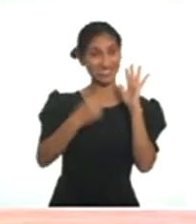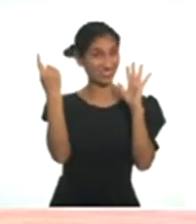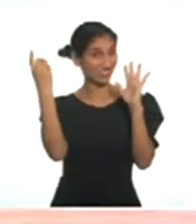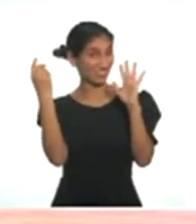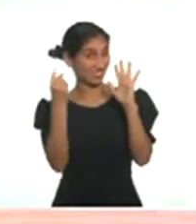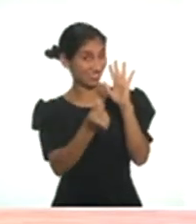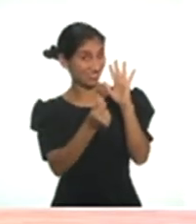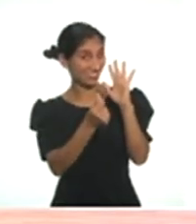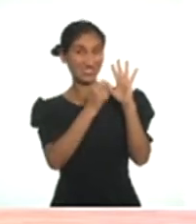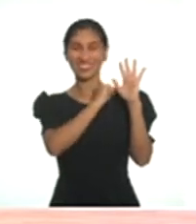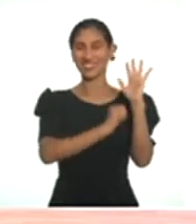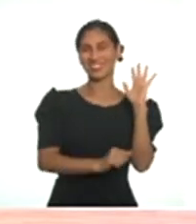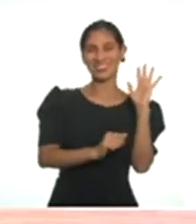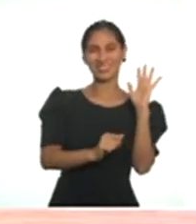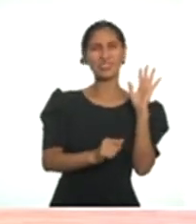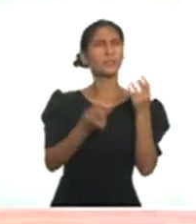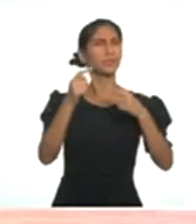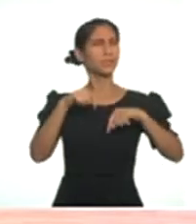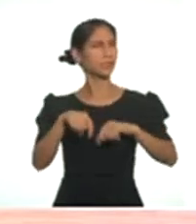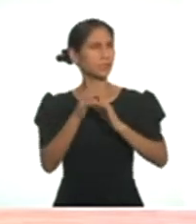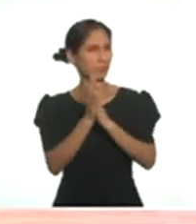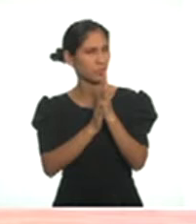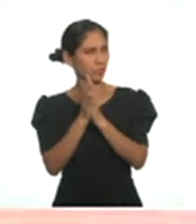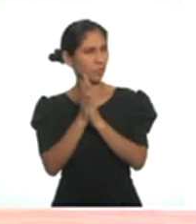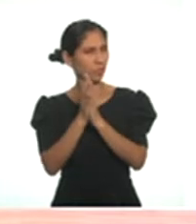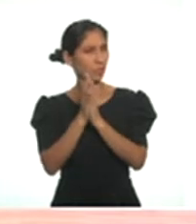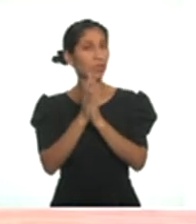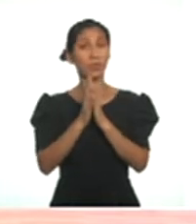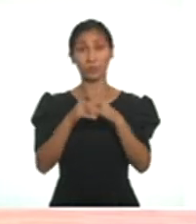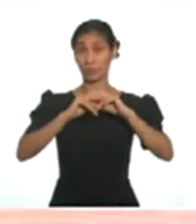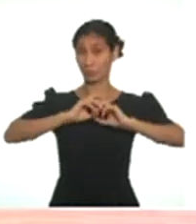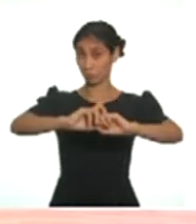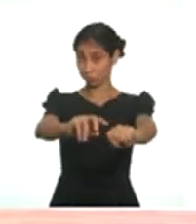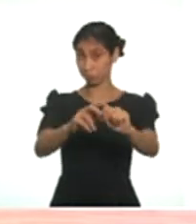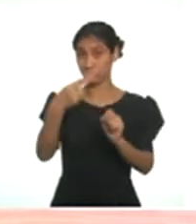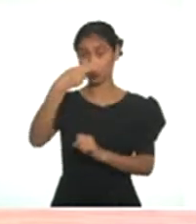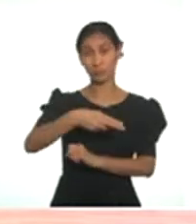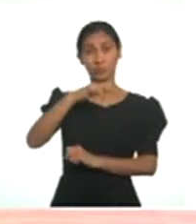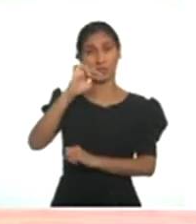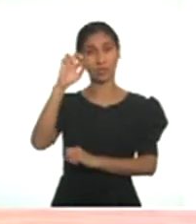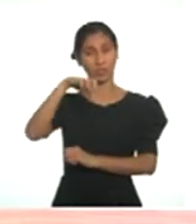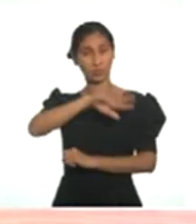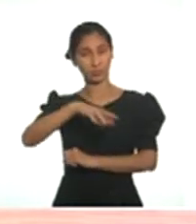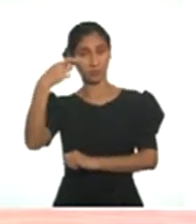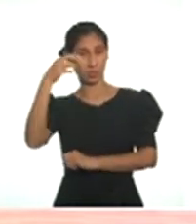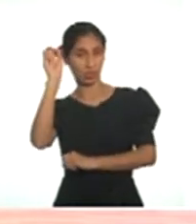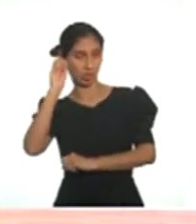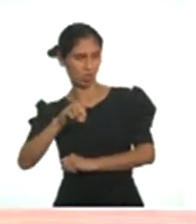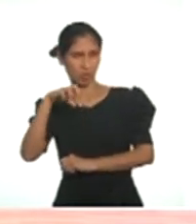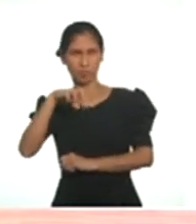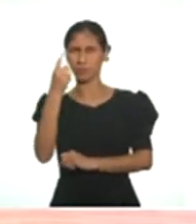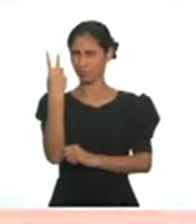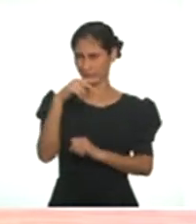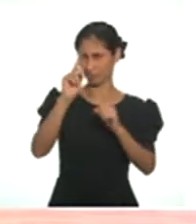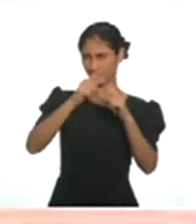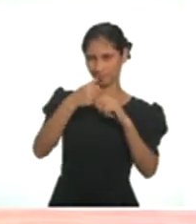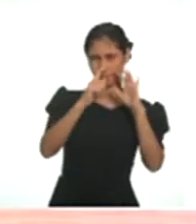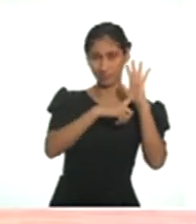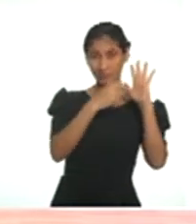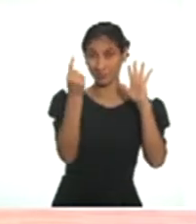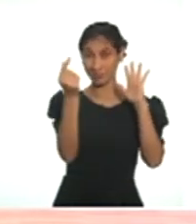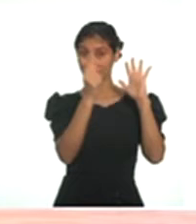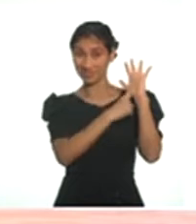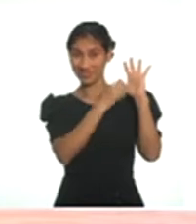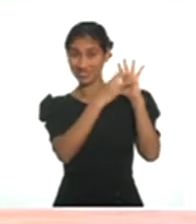Boom. Ja. Y ahora le vamos a agregar un movimiento básico de hip hop. Y empieza así. 3, 2, 1, va.